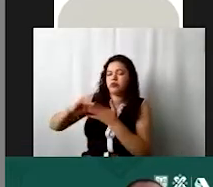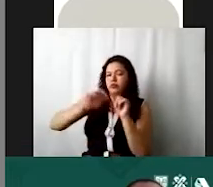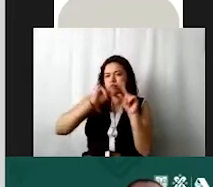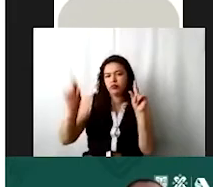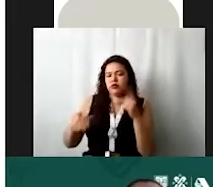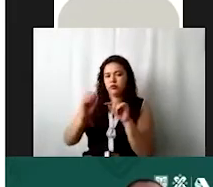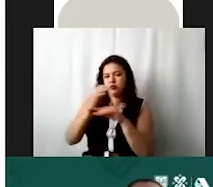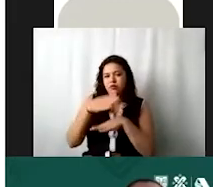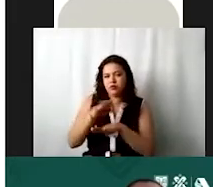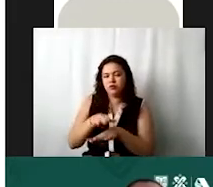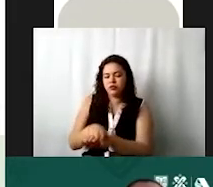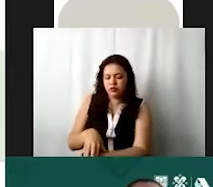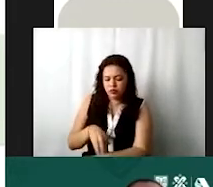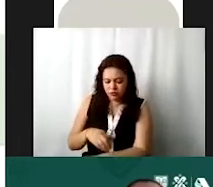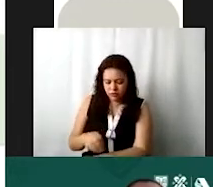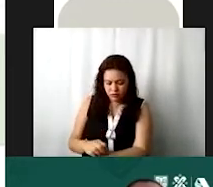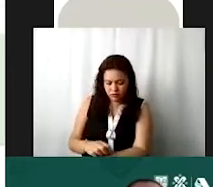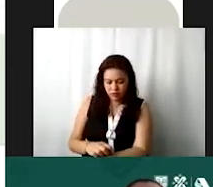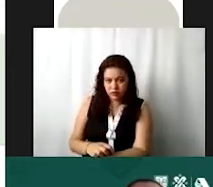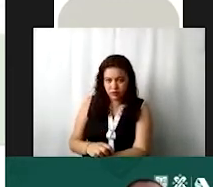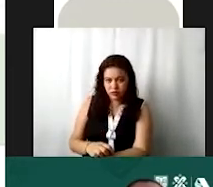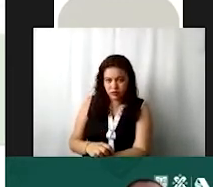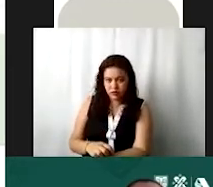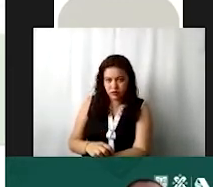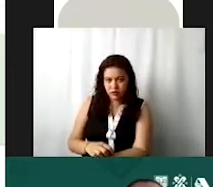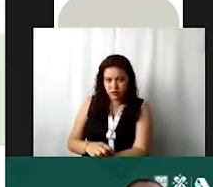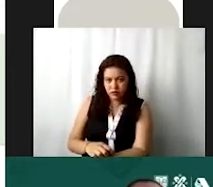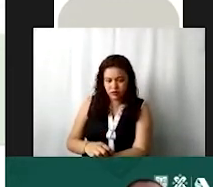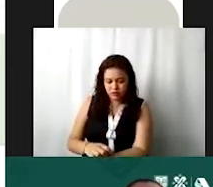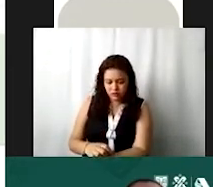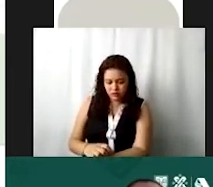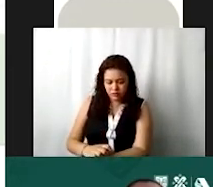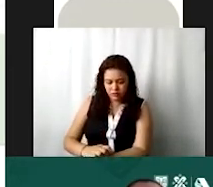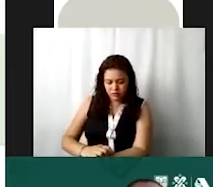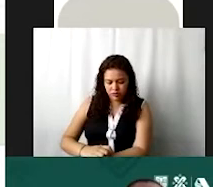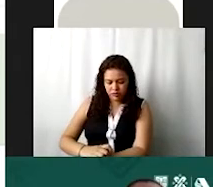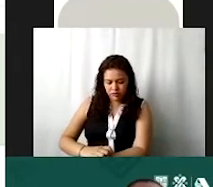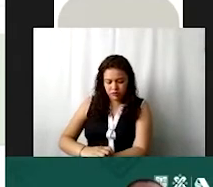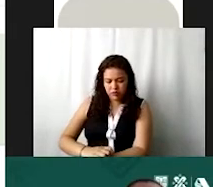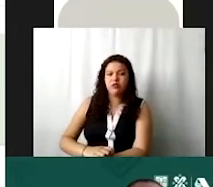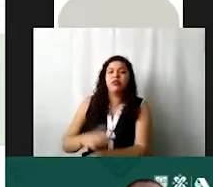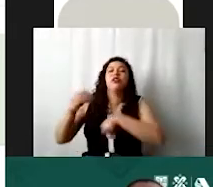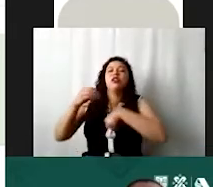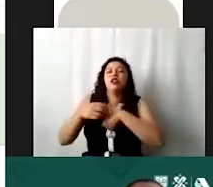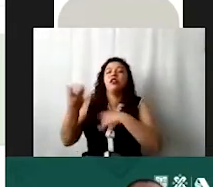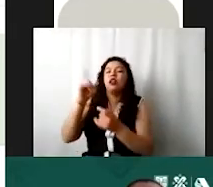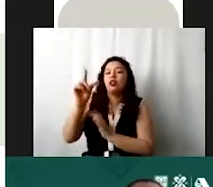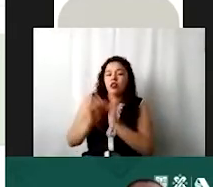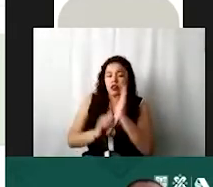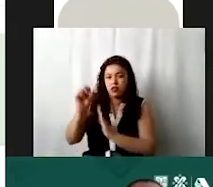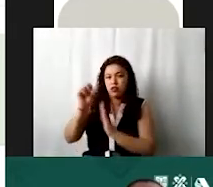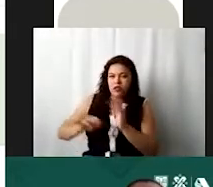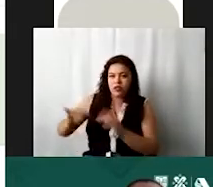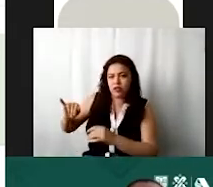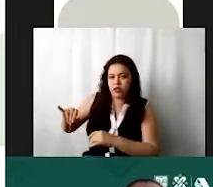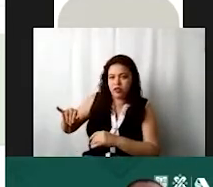Y aquí hoy te aparece la cuenta de intereses donde tú vas a poder poner el interés mensual vamos a suponer que